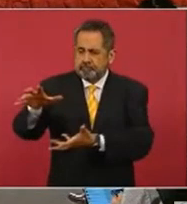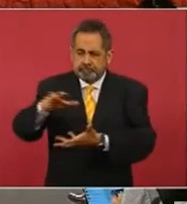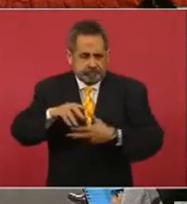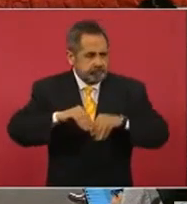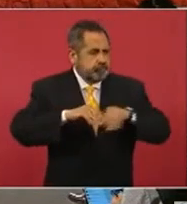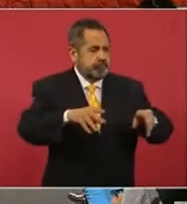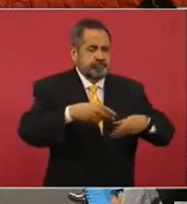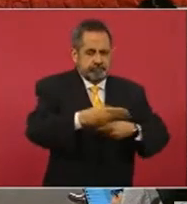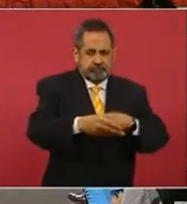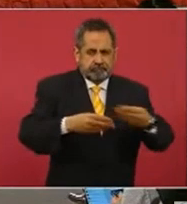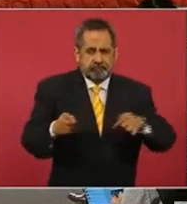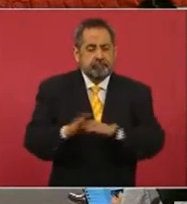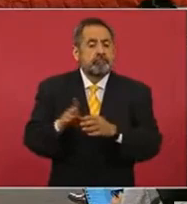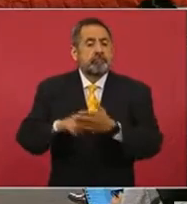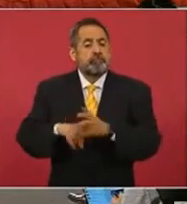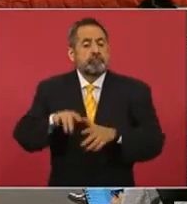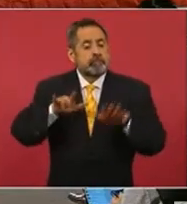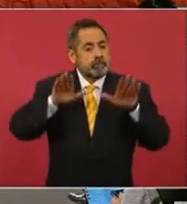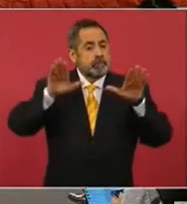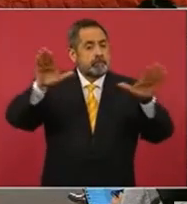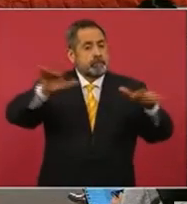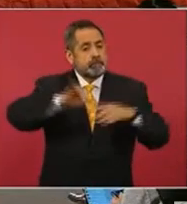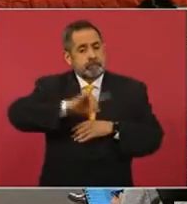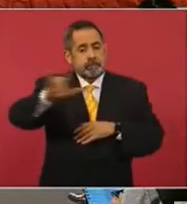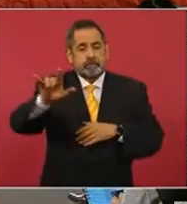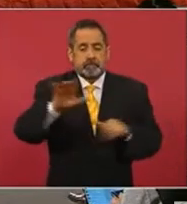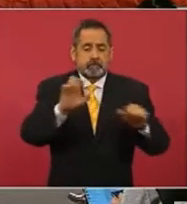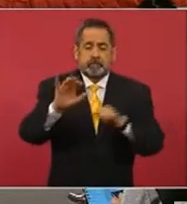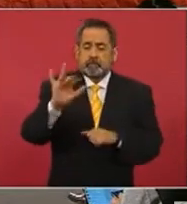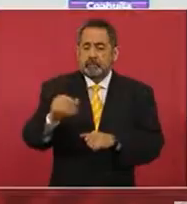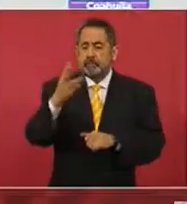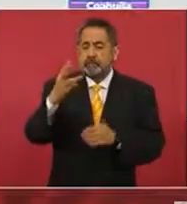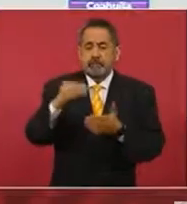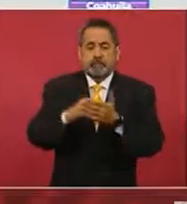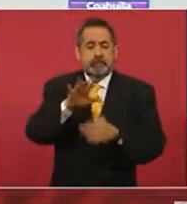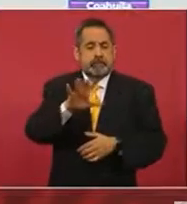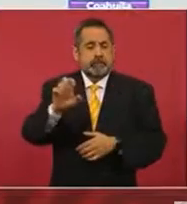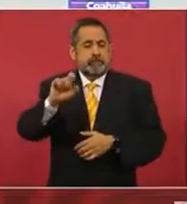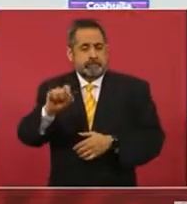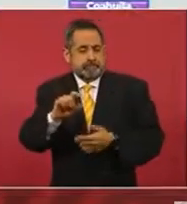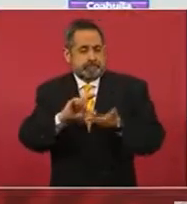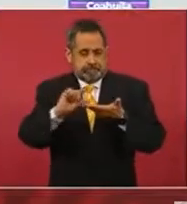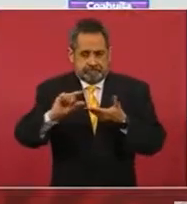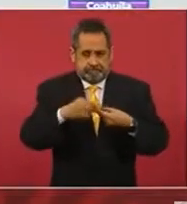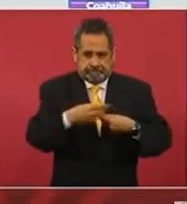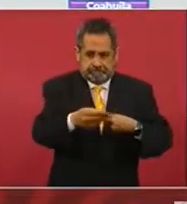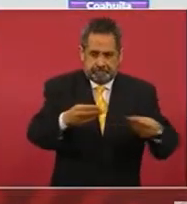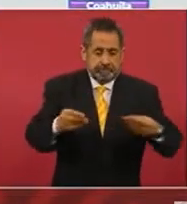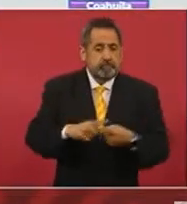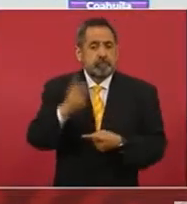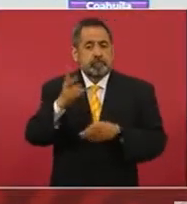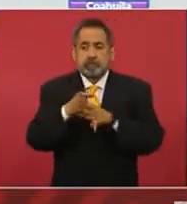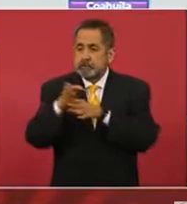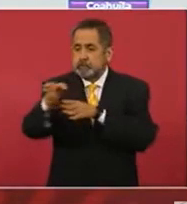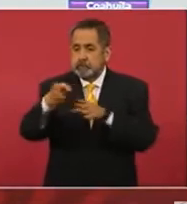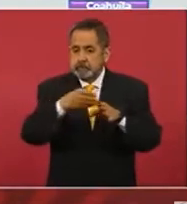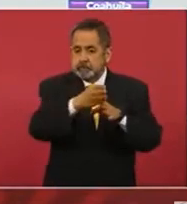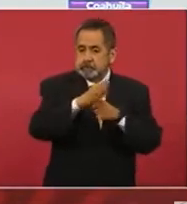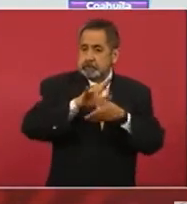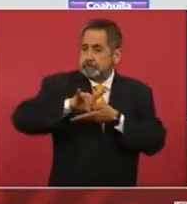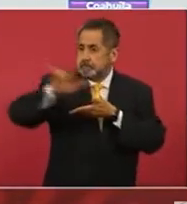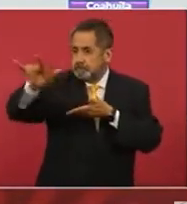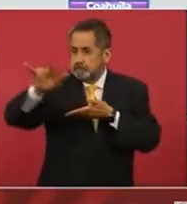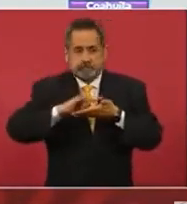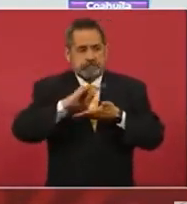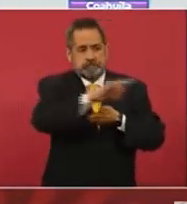por vía aérea 653.520 dosis. Se organizaron dos rutas aéreas para atender